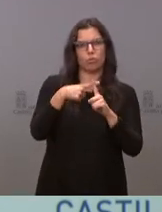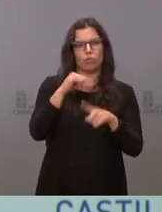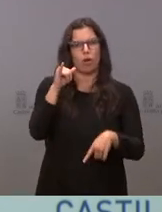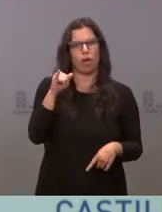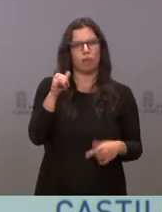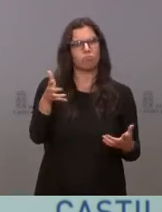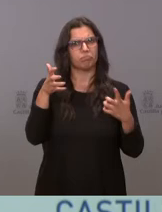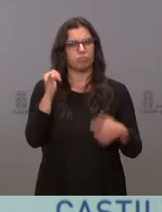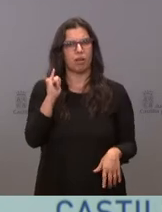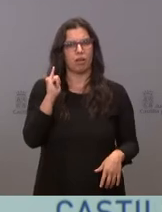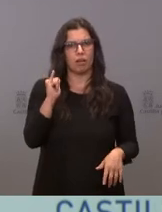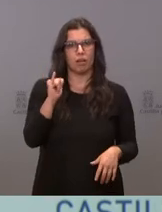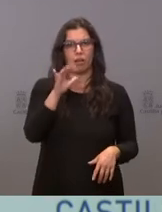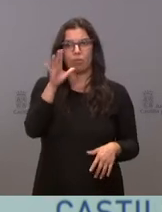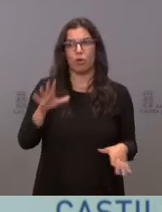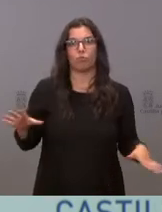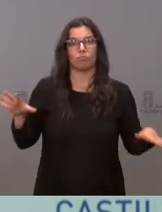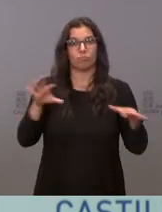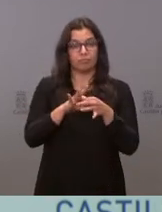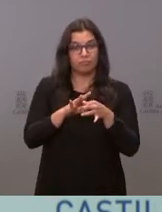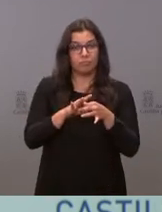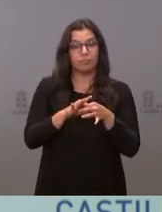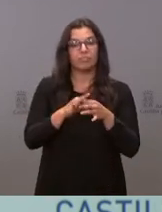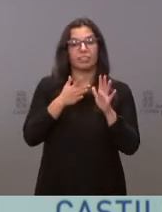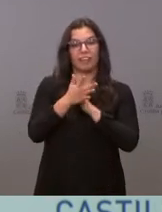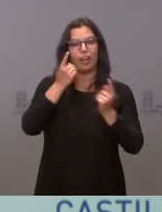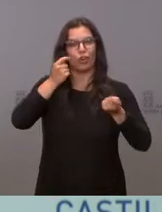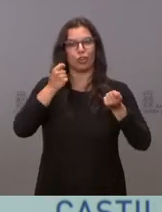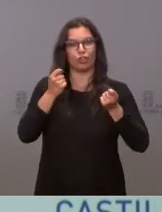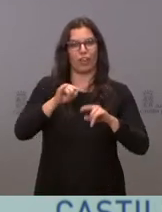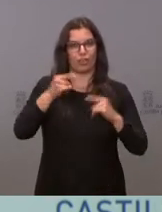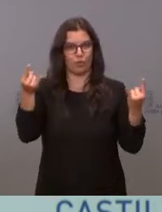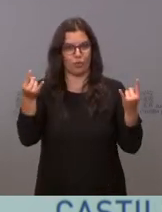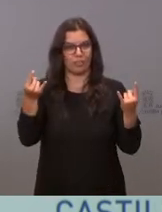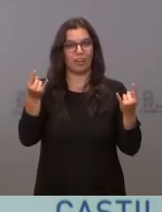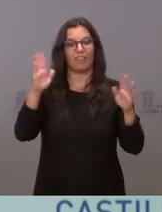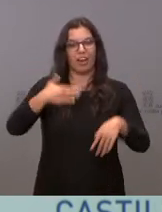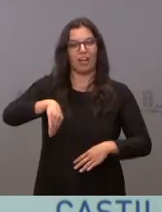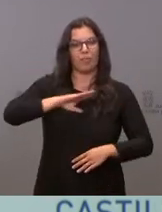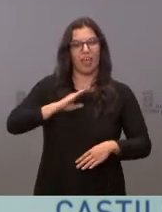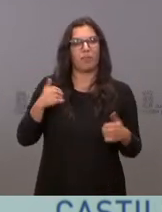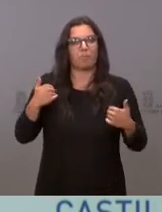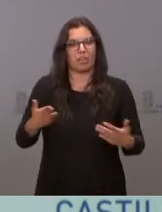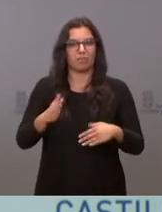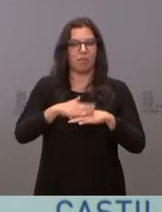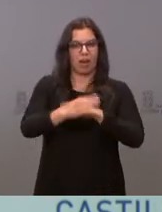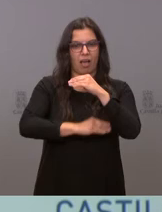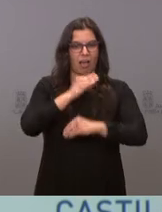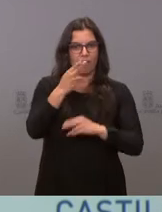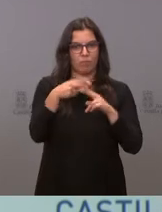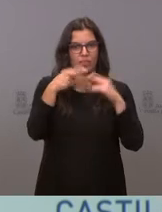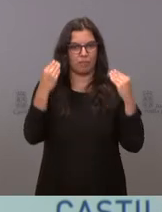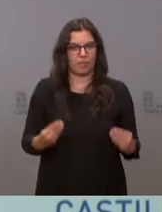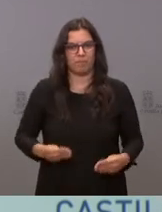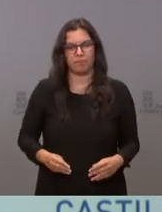que tiene mejores controles internos, es un gobierno que es más capaz de hacer buenas políticas.